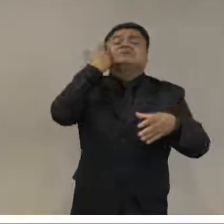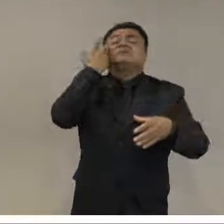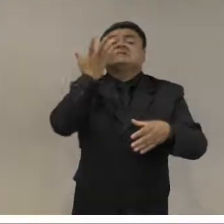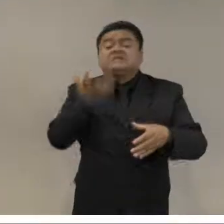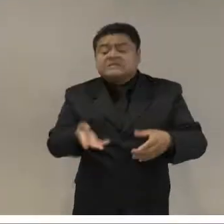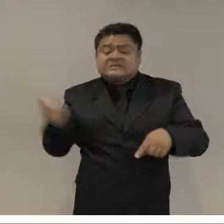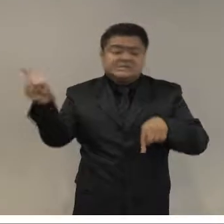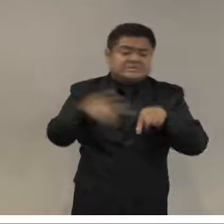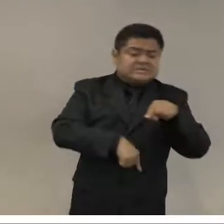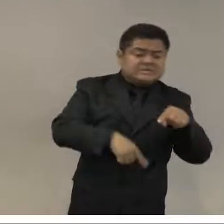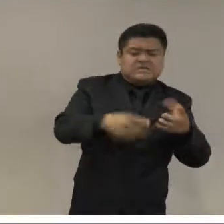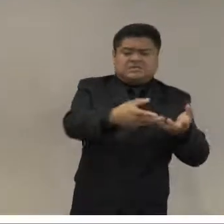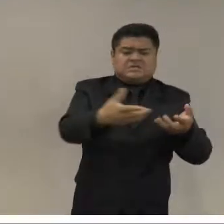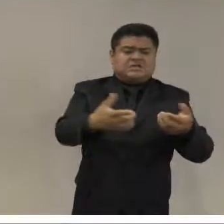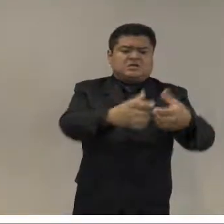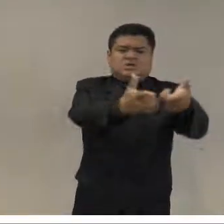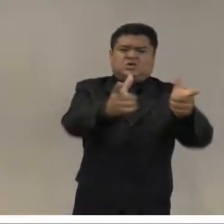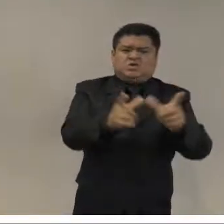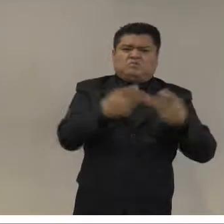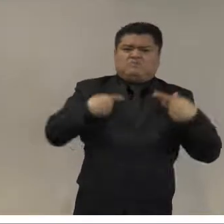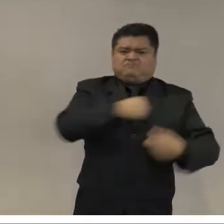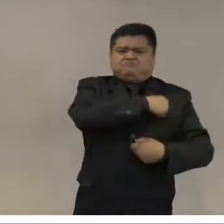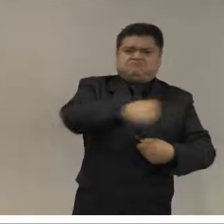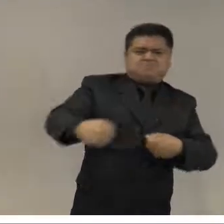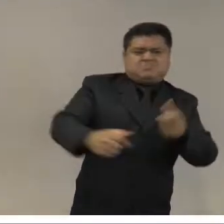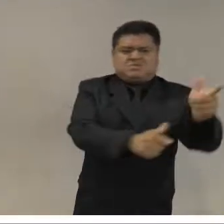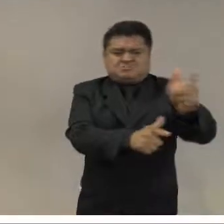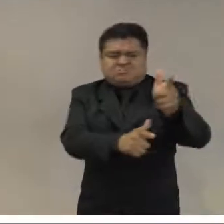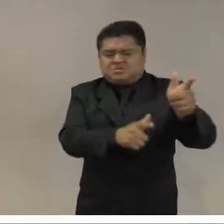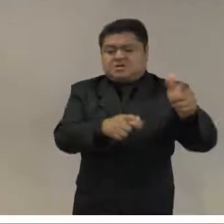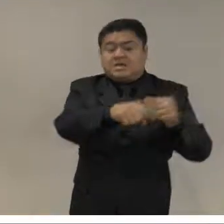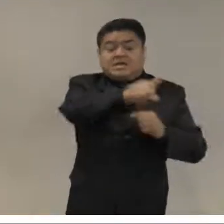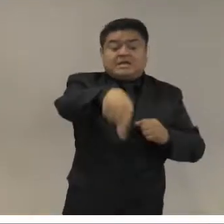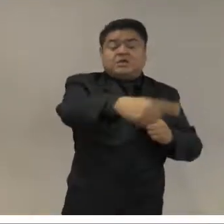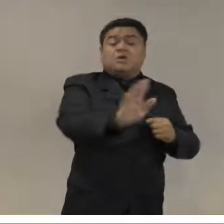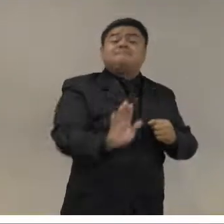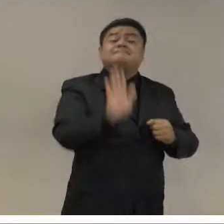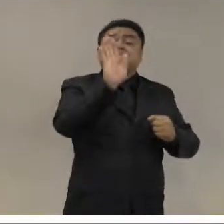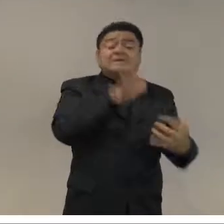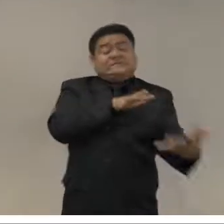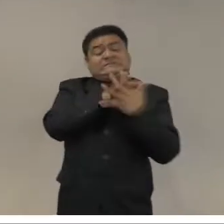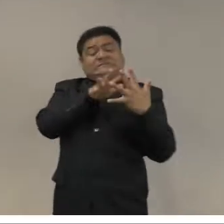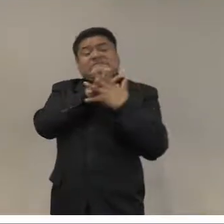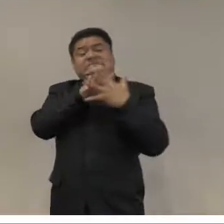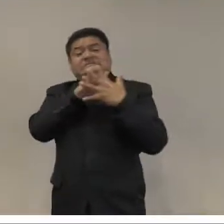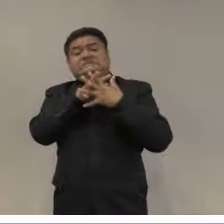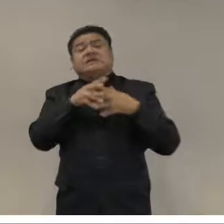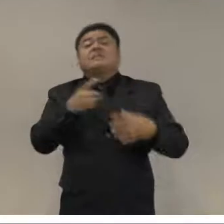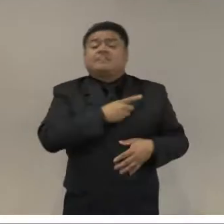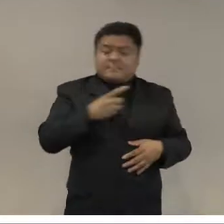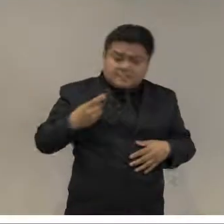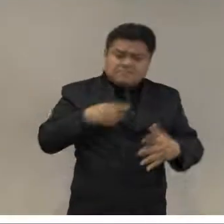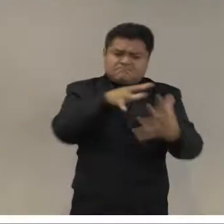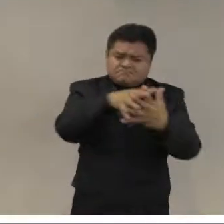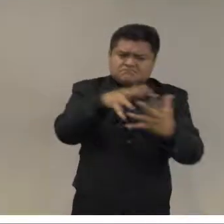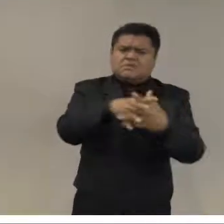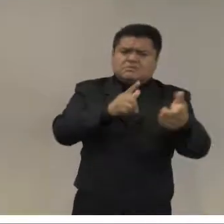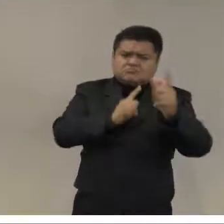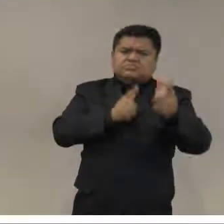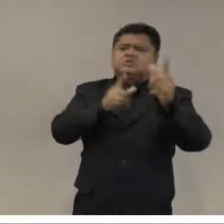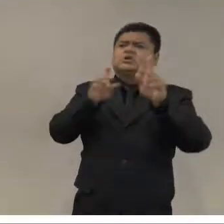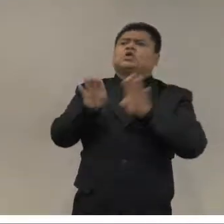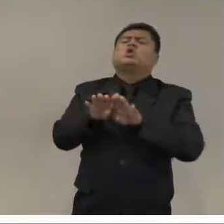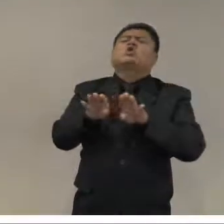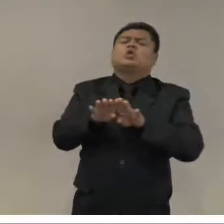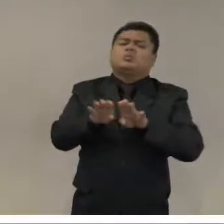el crimen organizado, como una nueva forma de insurgencia que se debe combatir como la misma manera de